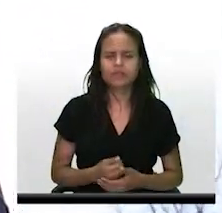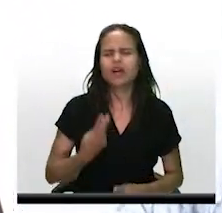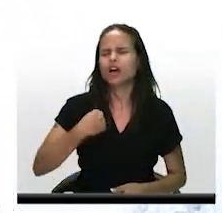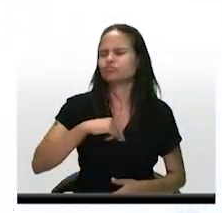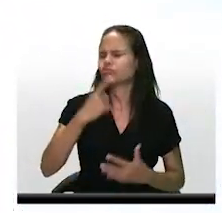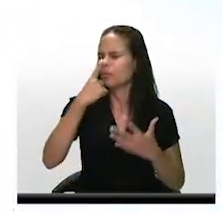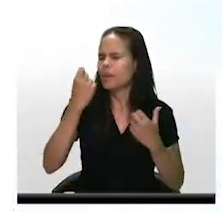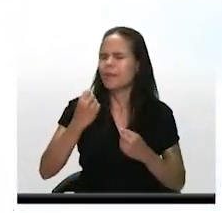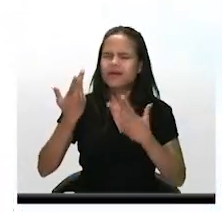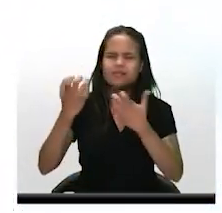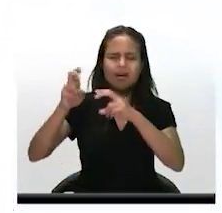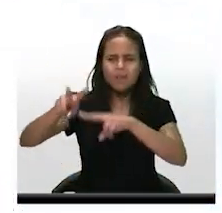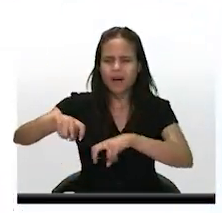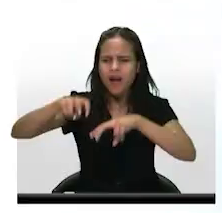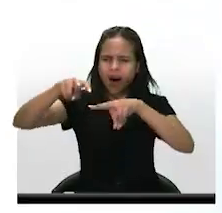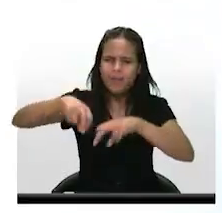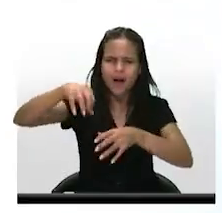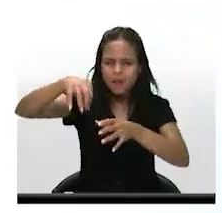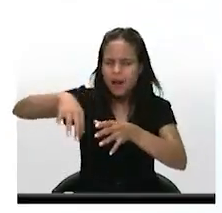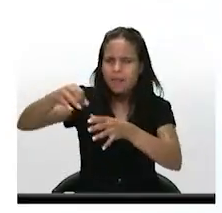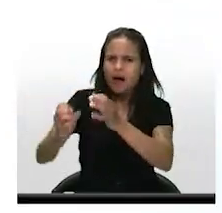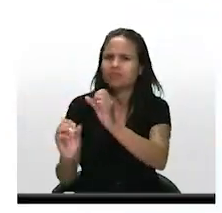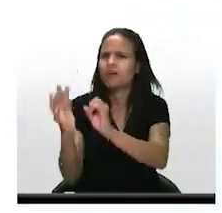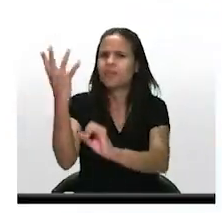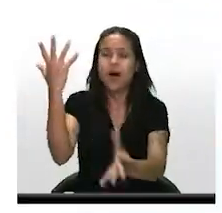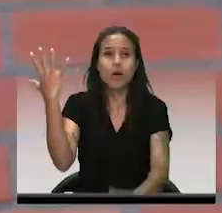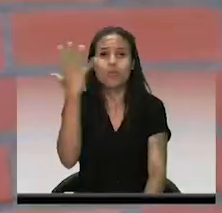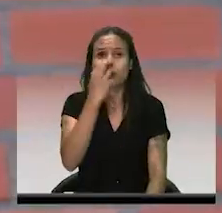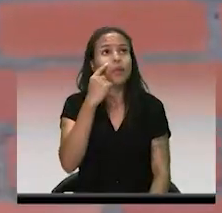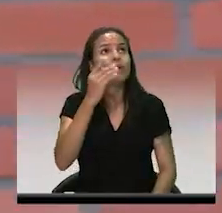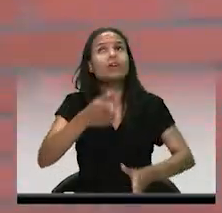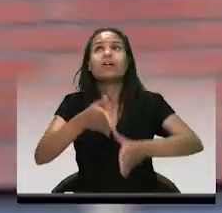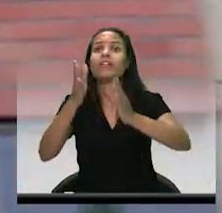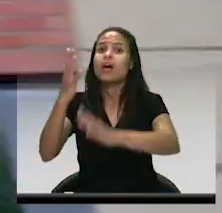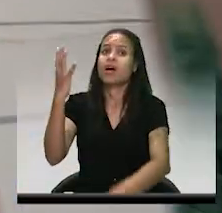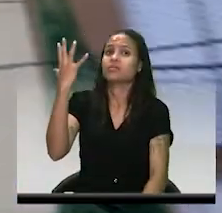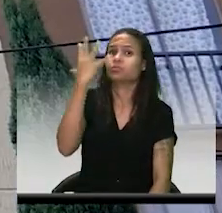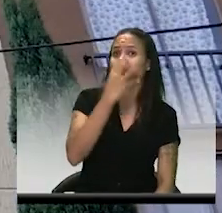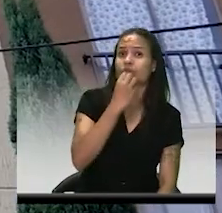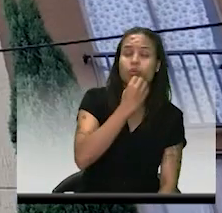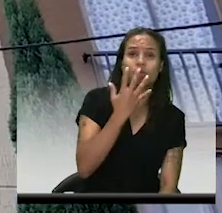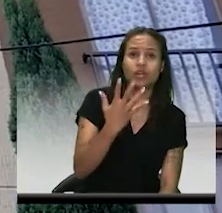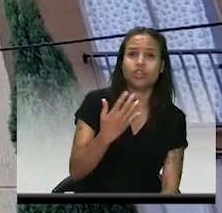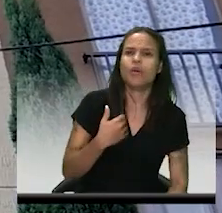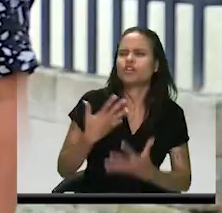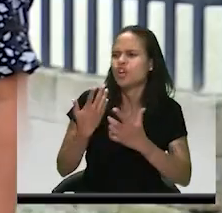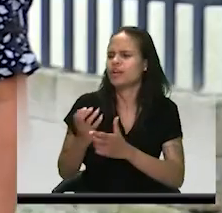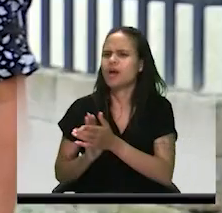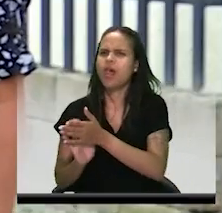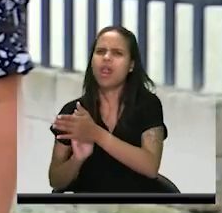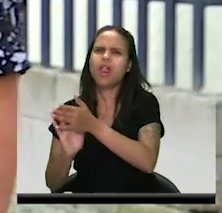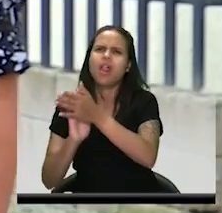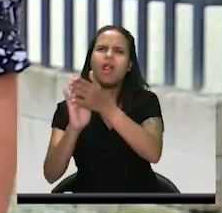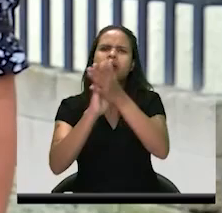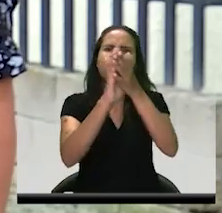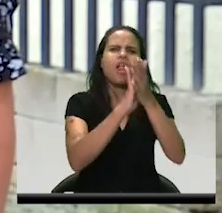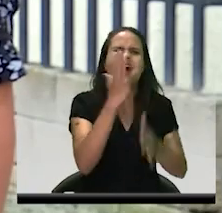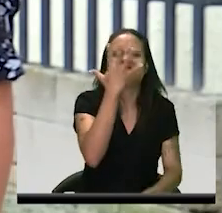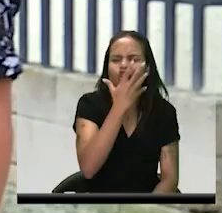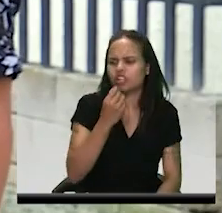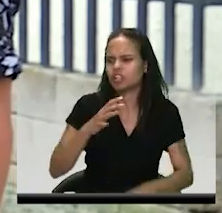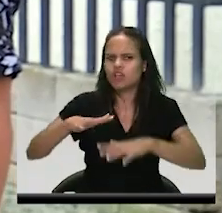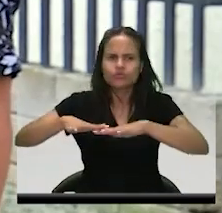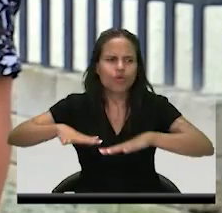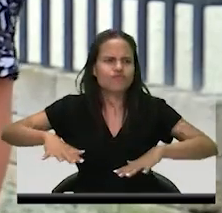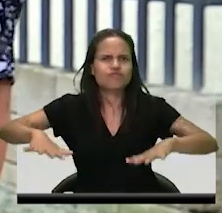ponerlo más lindo porque viéndolo así es muy lindo, pero queremos ponerlo mucho, mucho más lindo con un entorno de